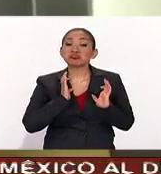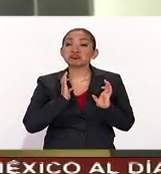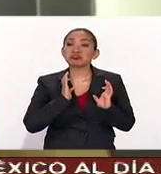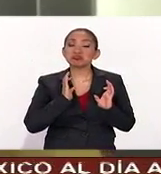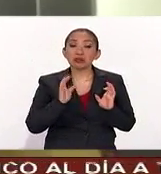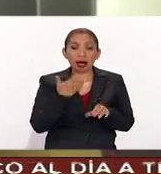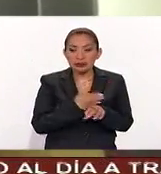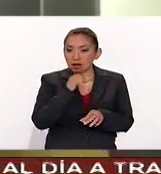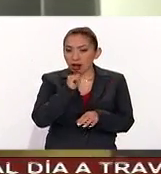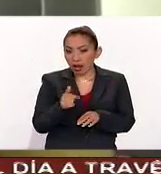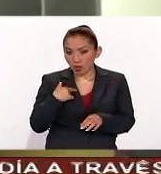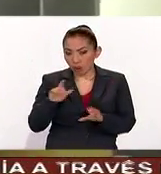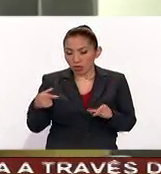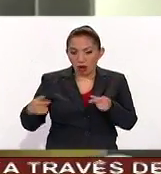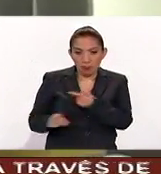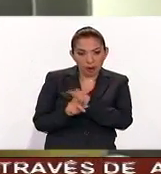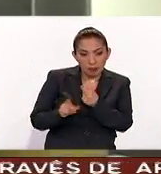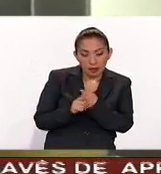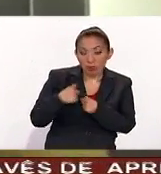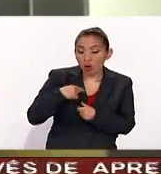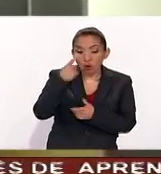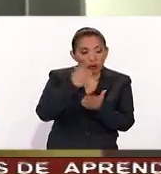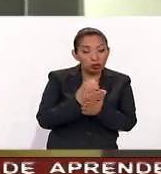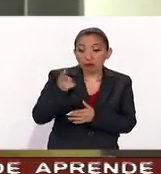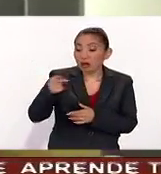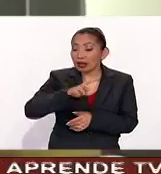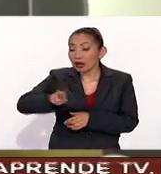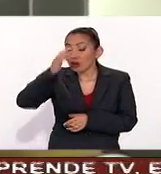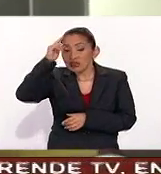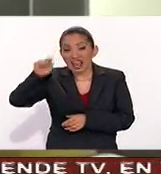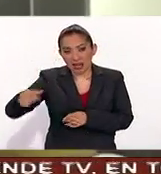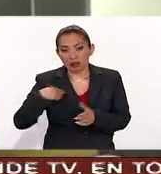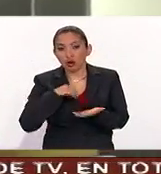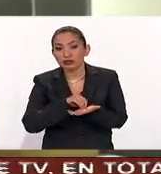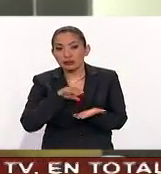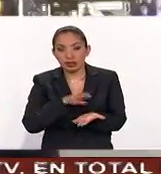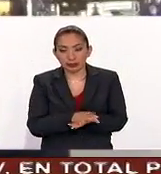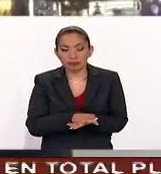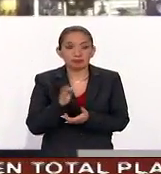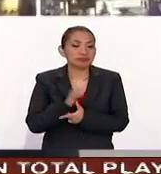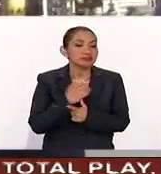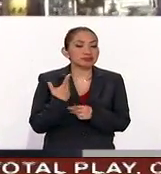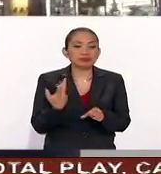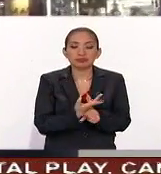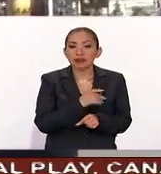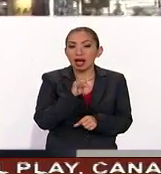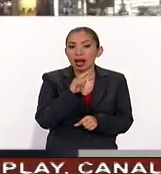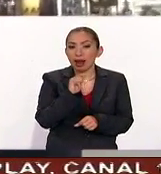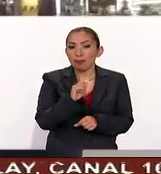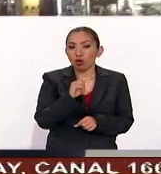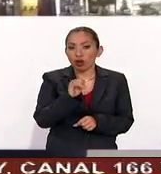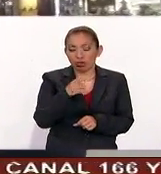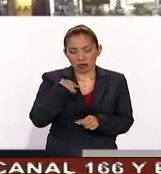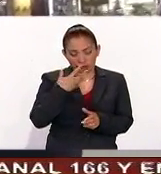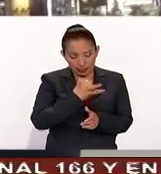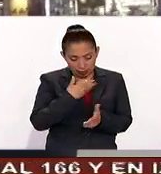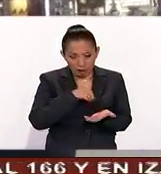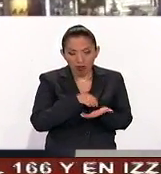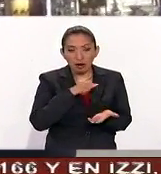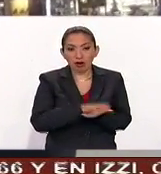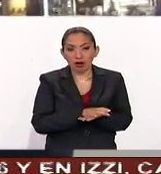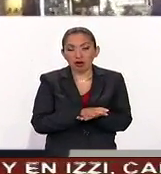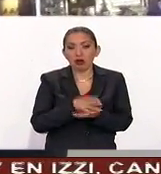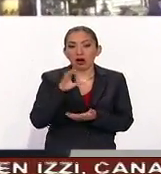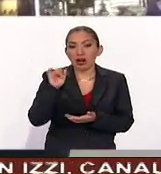ni nada en el momento del pleito lo único que pedía es que se reconociera que tenía contrato entonces ¿qué pasa con Alan Pulido? tiene contrato en estos momentos con el